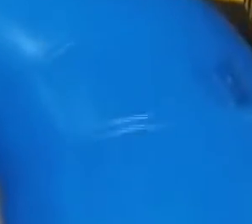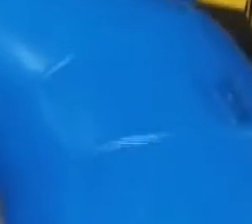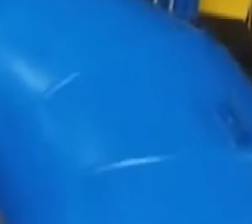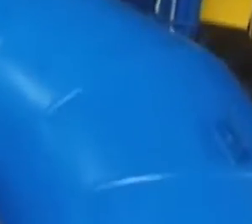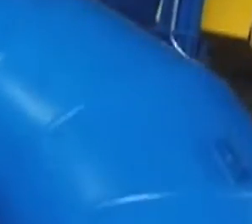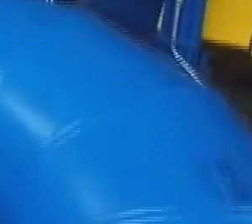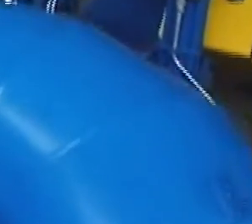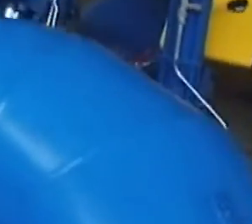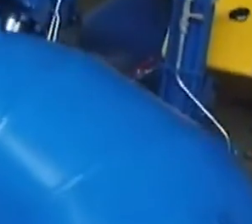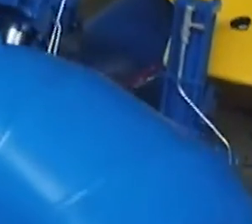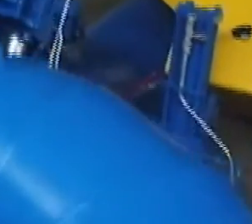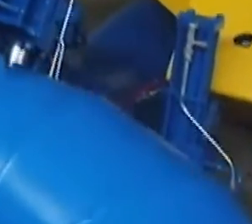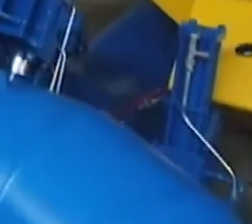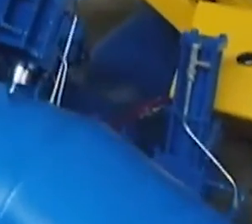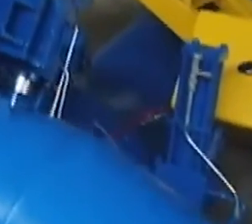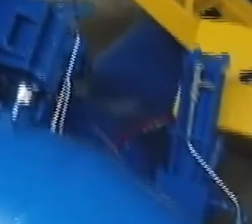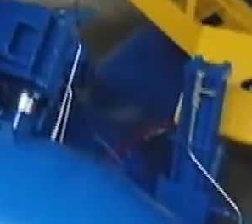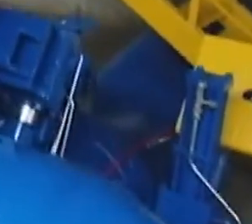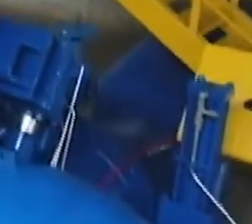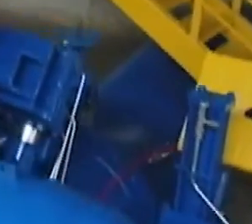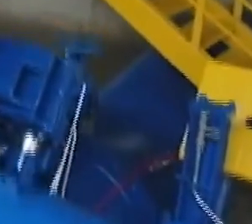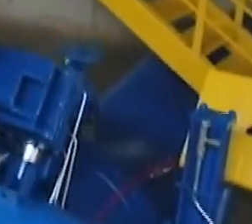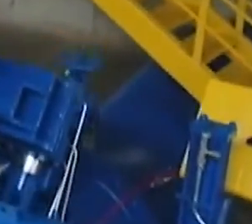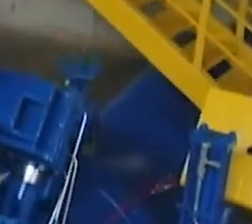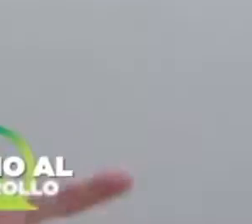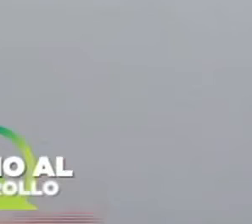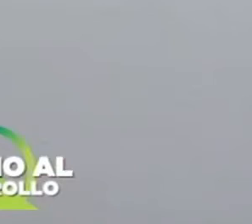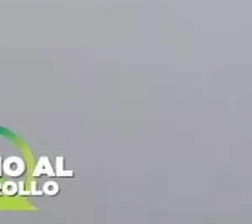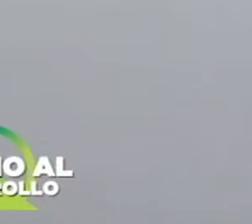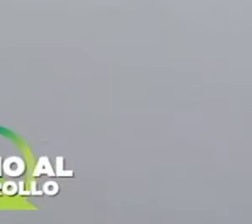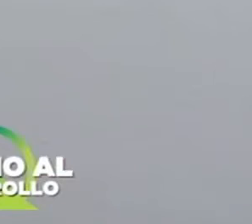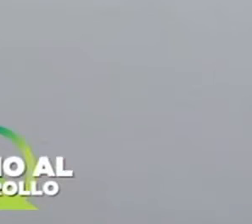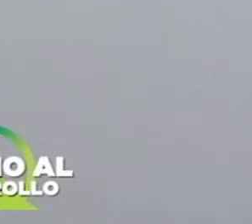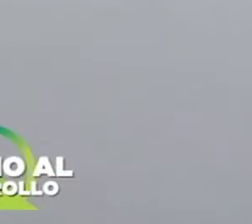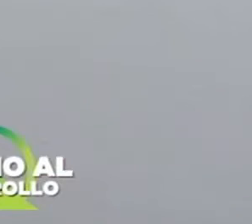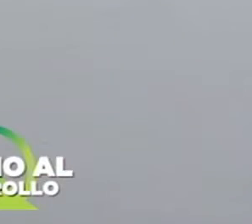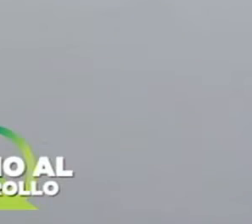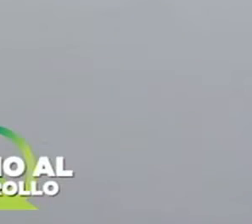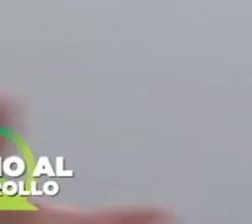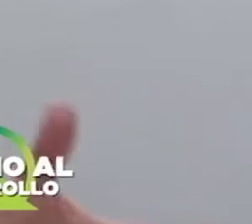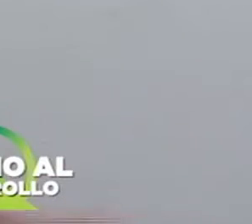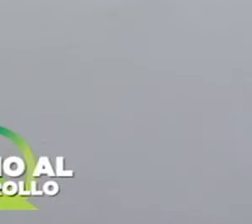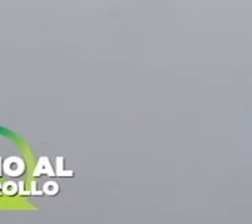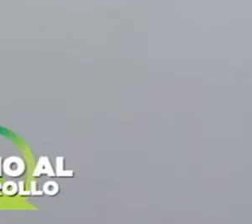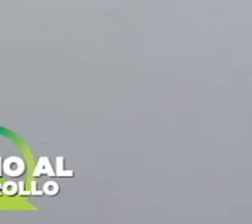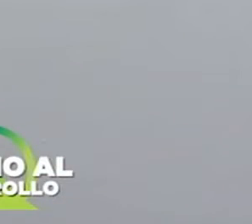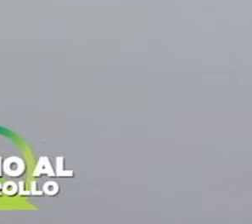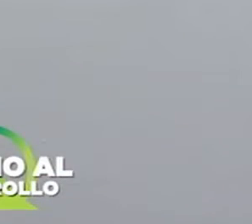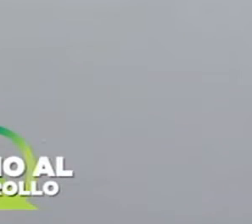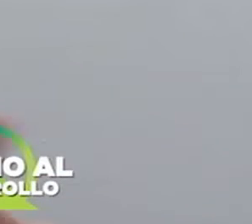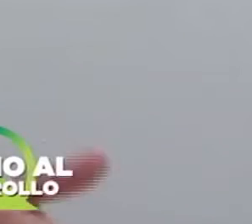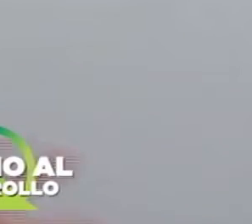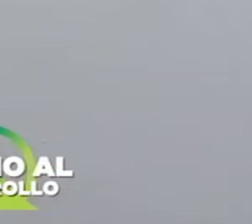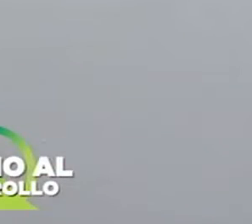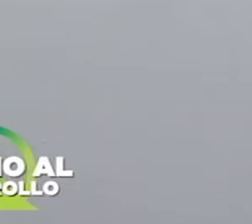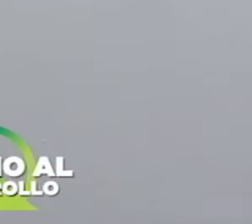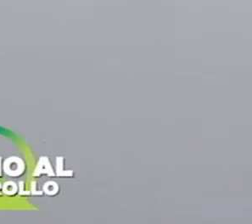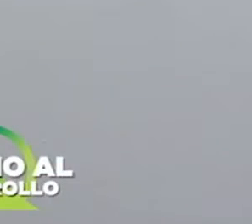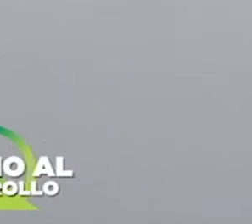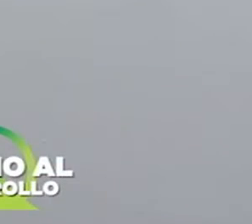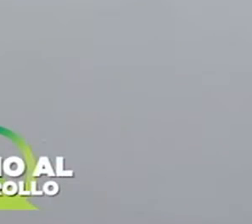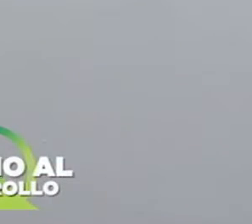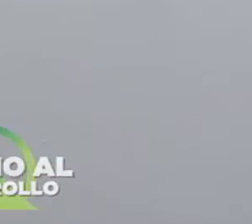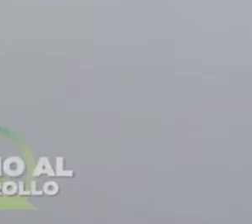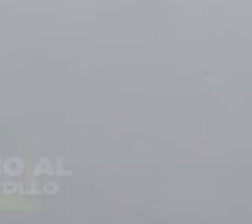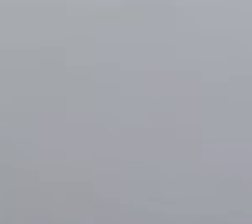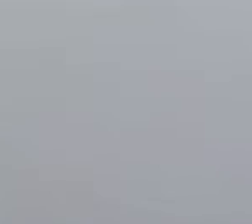larga. Ahora estamos trabajando en una línea de 69 mil voltios, más la expansión de Infocomunicaciones. Nos financiaron